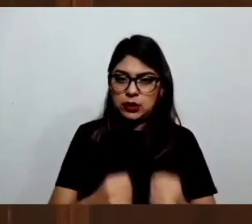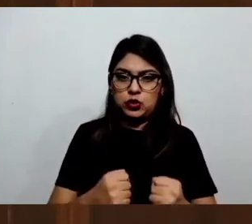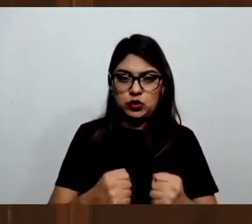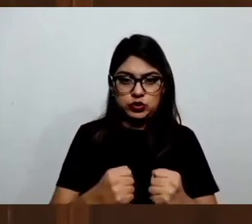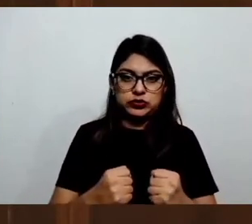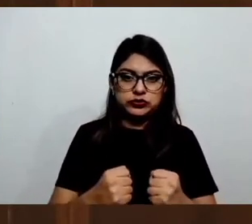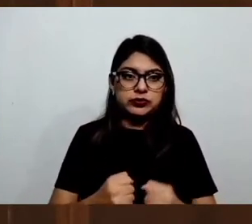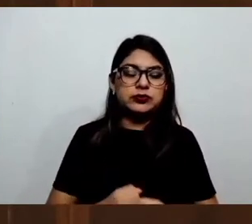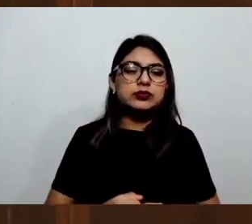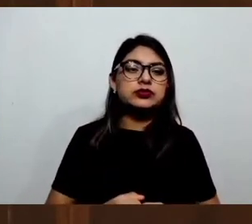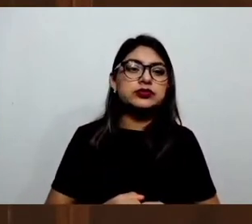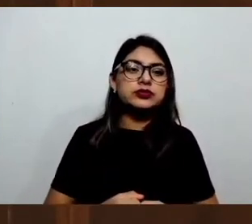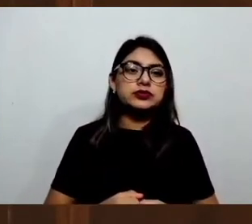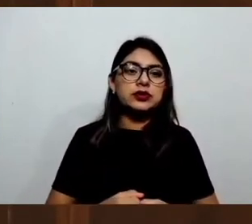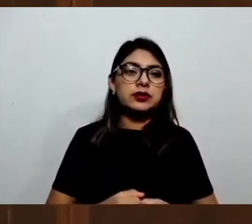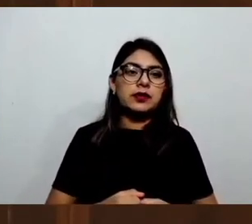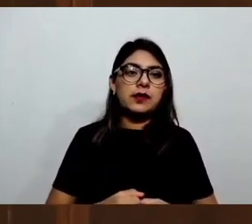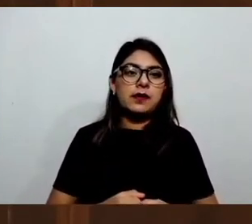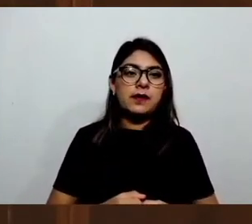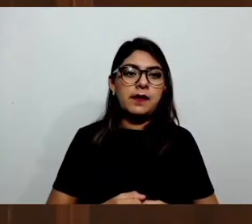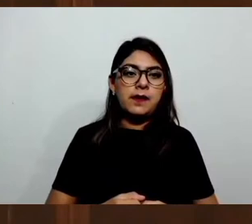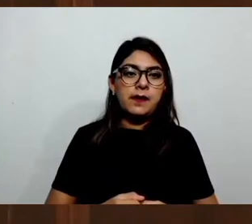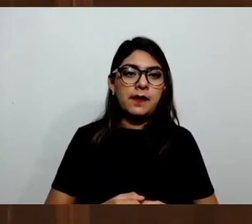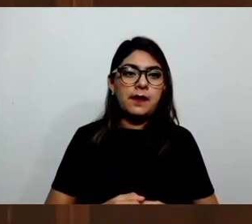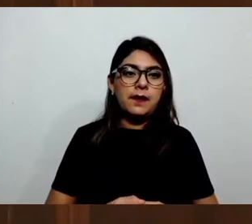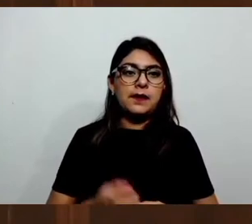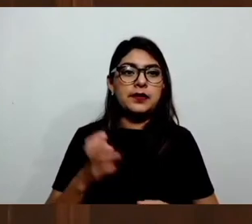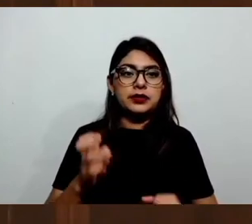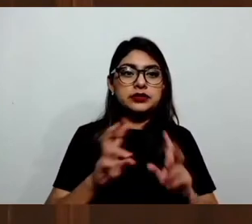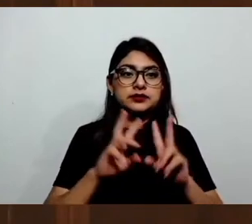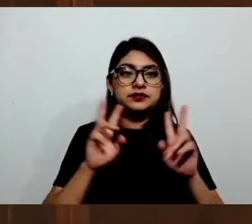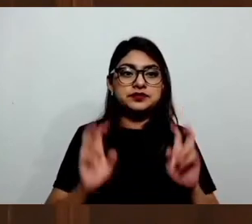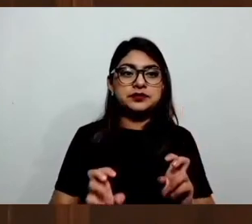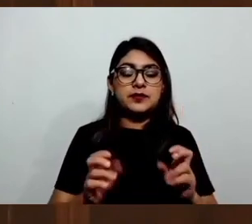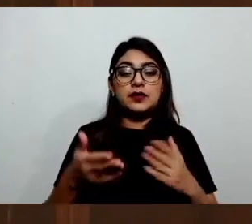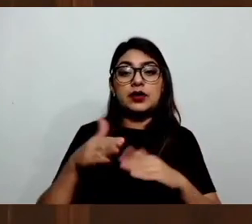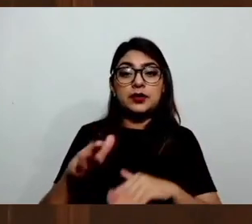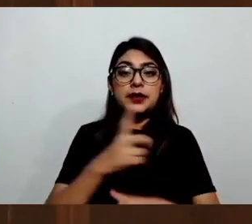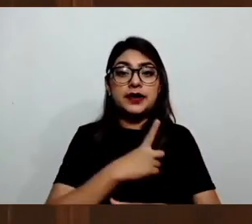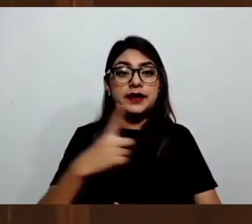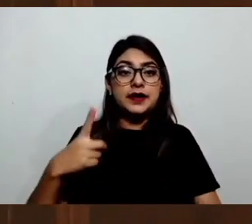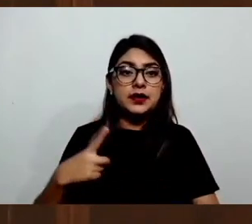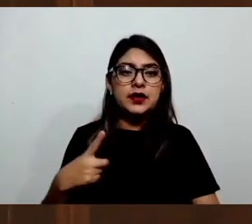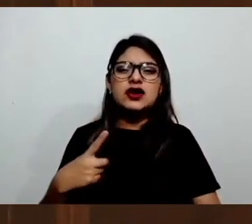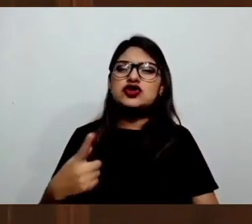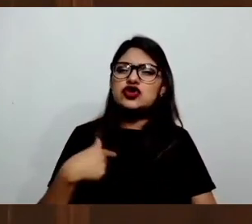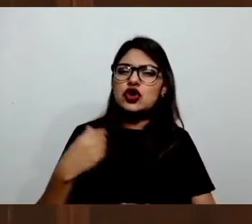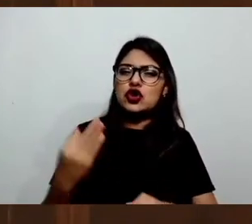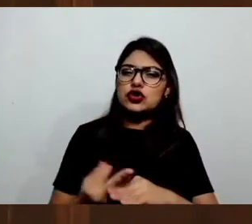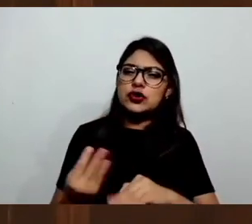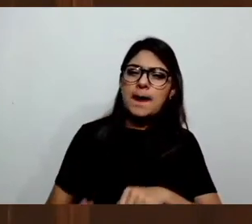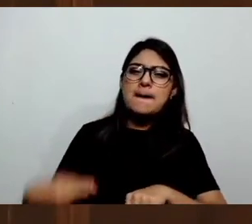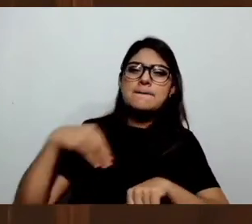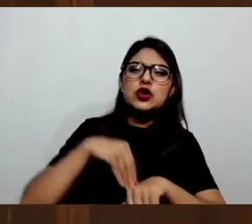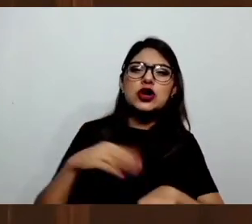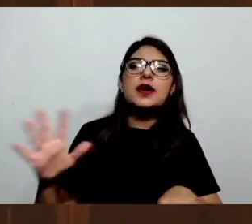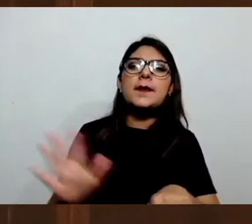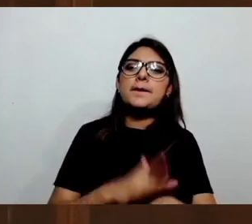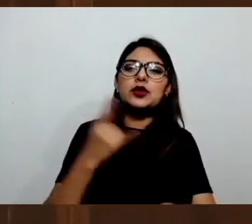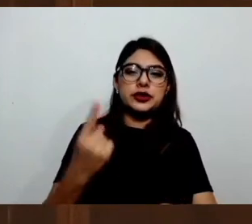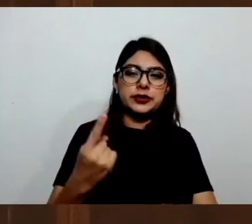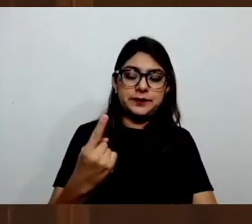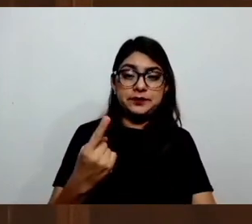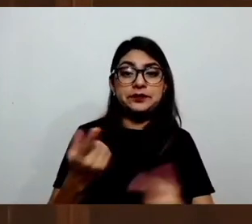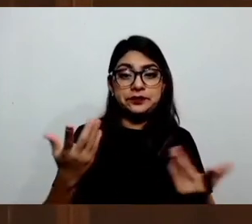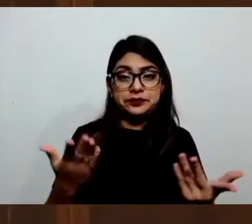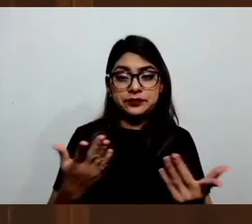El haber encorchetado el tema del endeudamiento tiene el propósito, desde luego, de